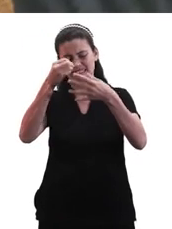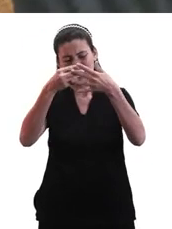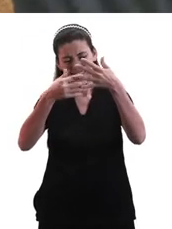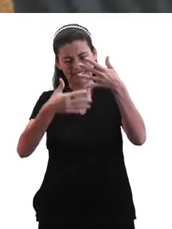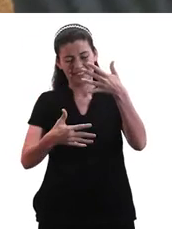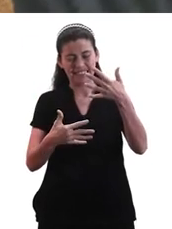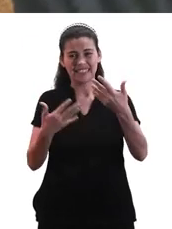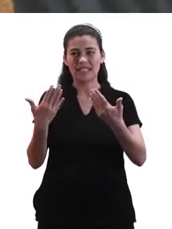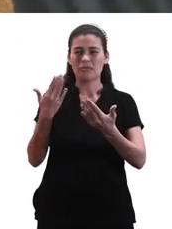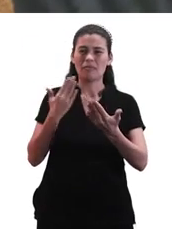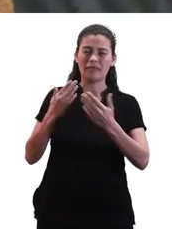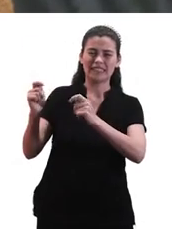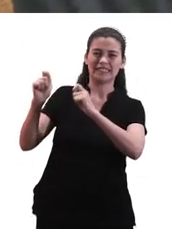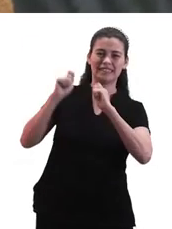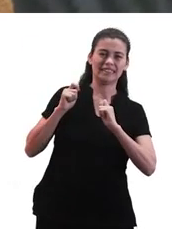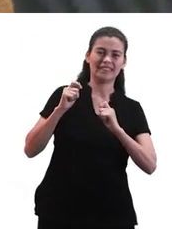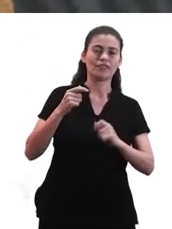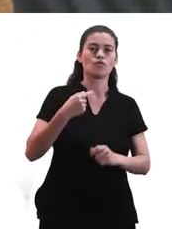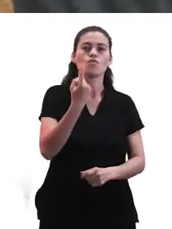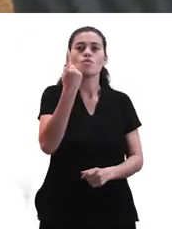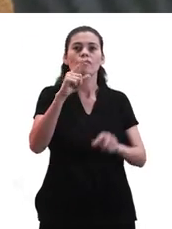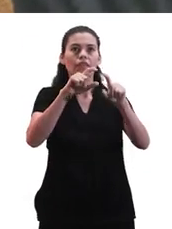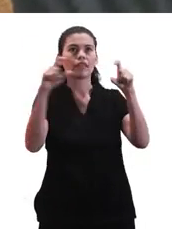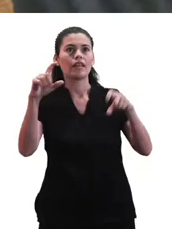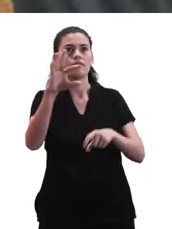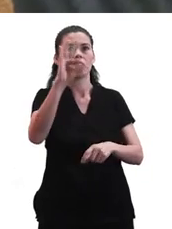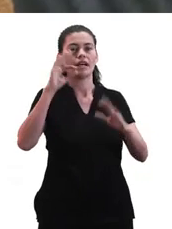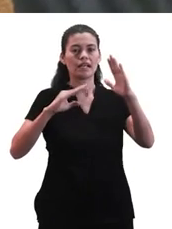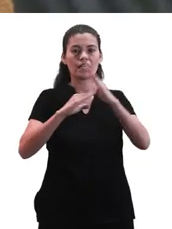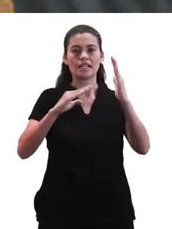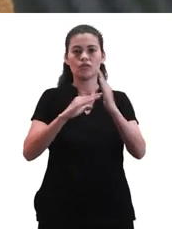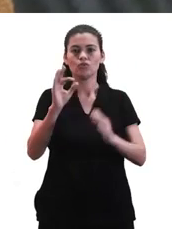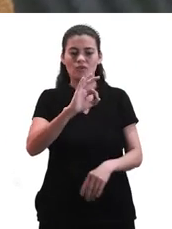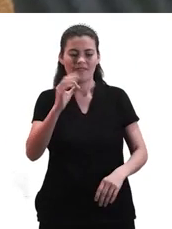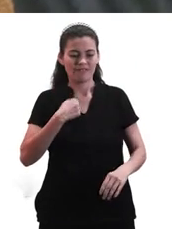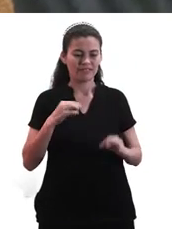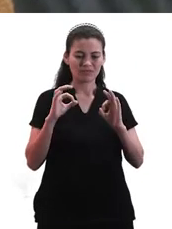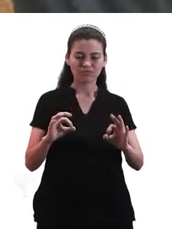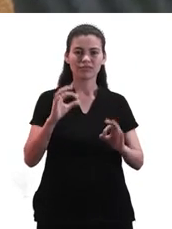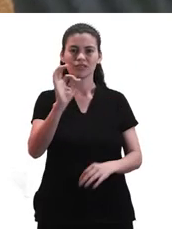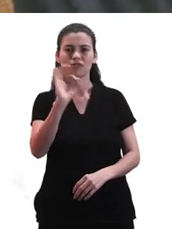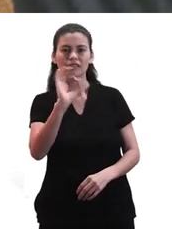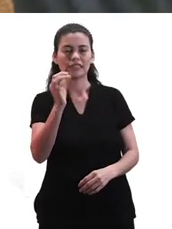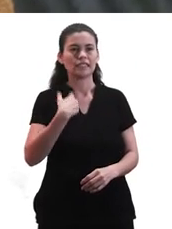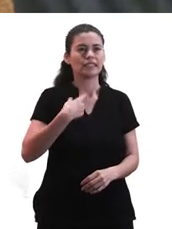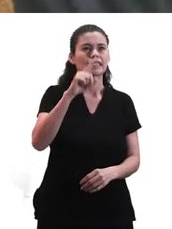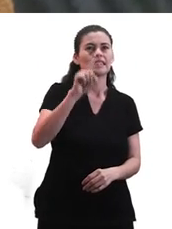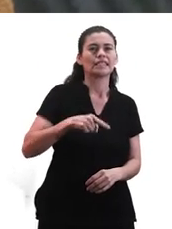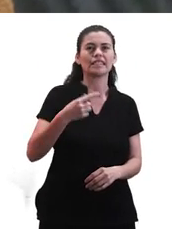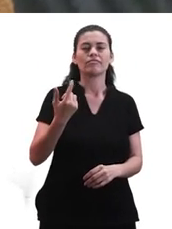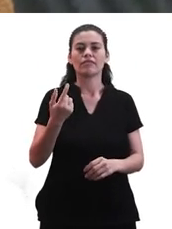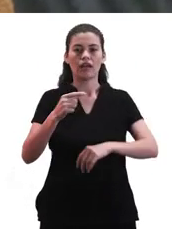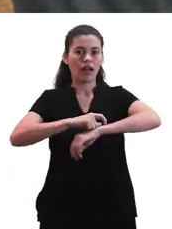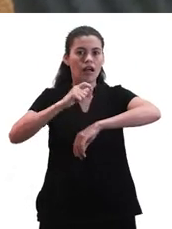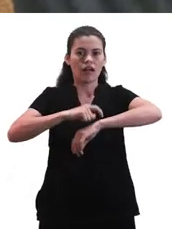sumamente presionados por tener que elegir algo y donde no están preparados para elegir quién les gusta a nosotros, quién nos marca el